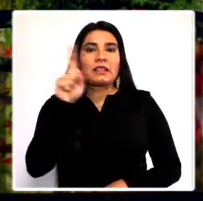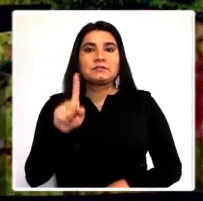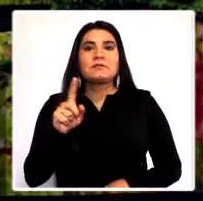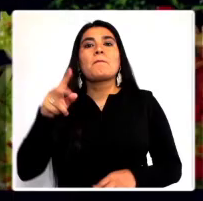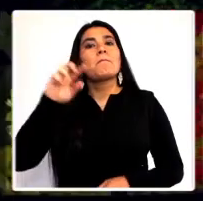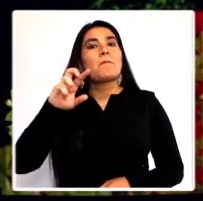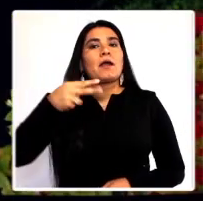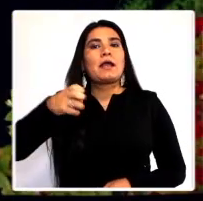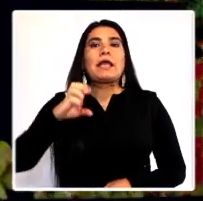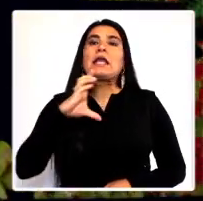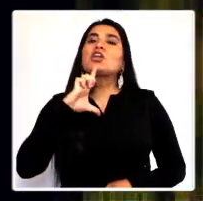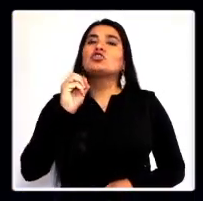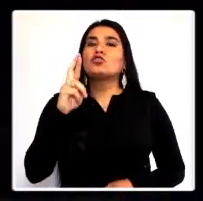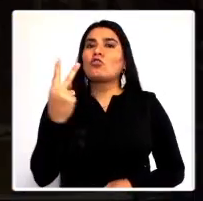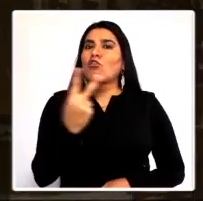ambos abogados.